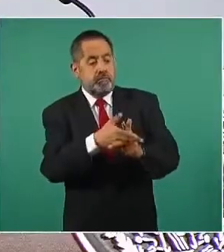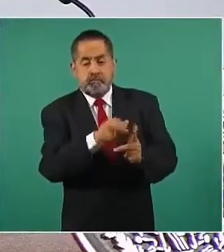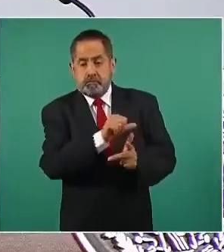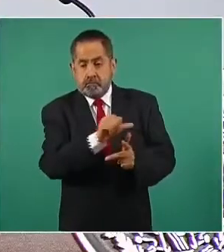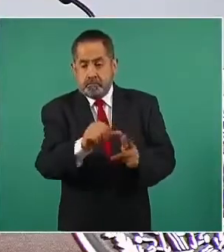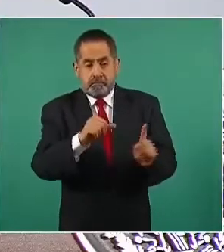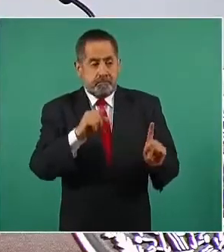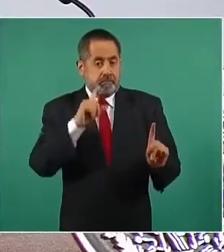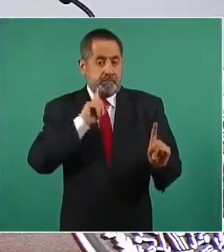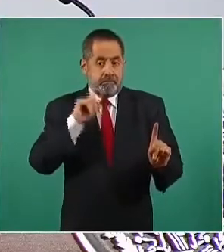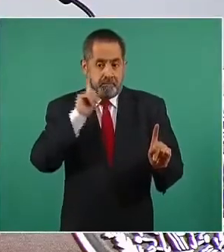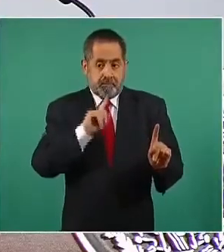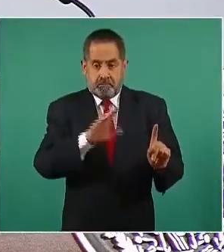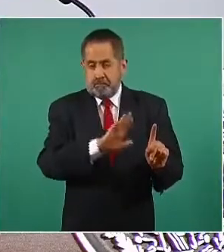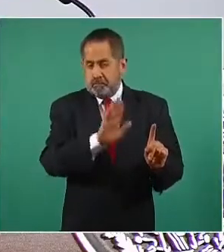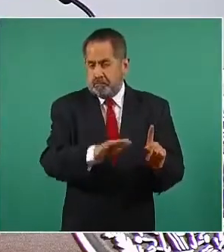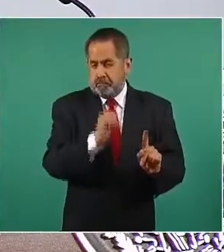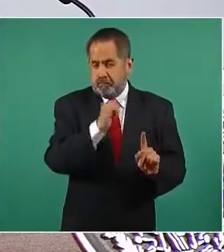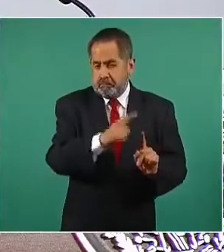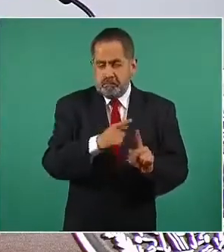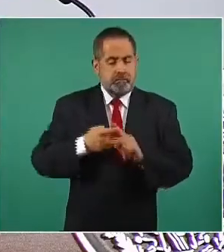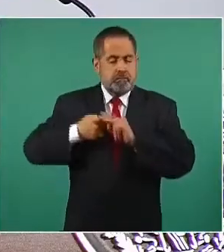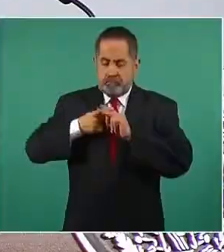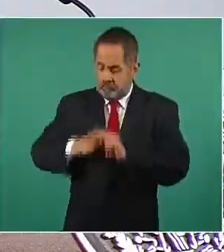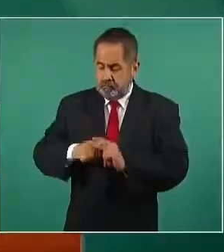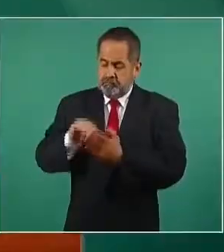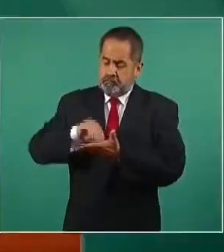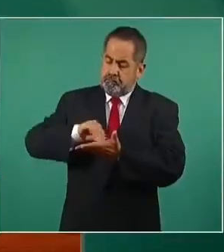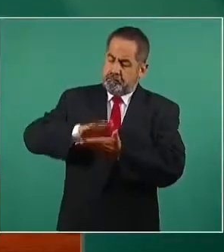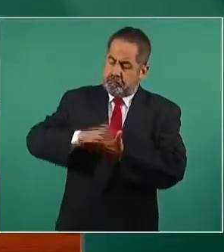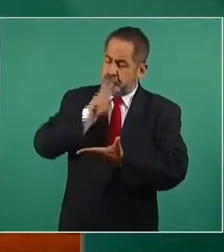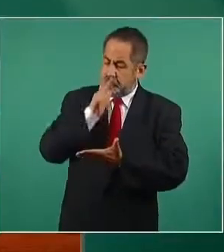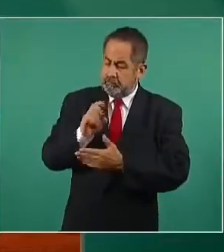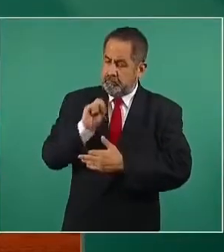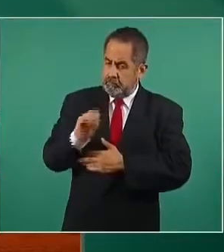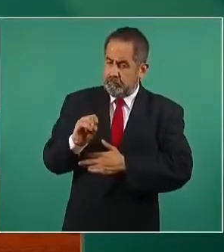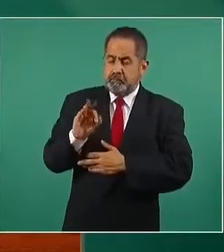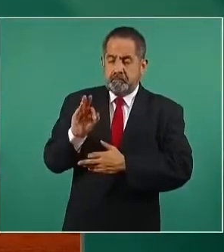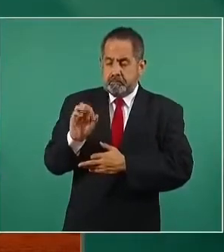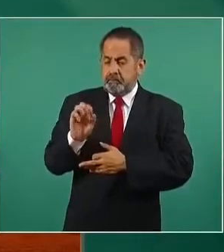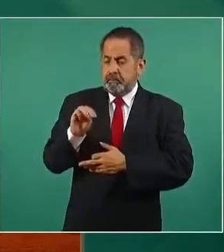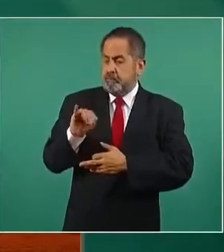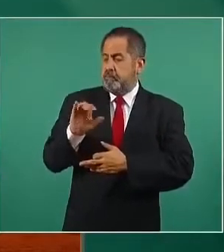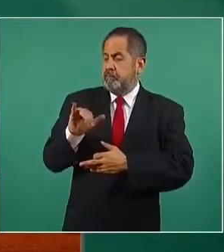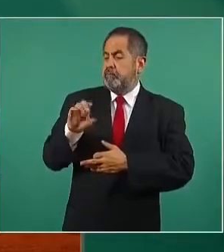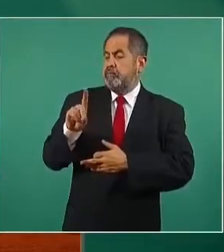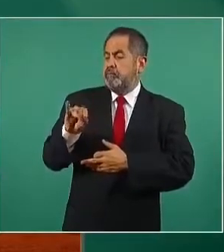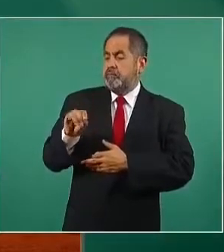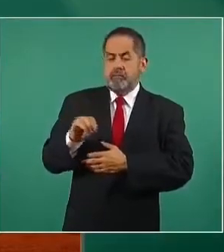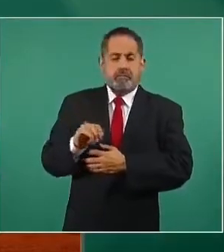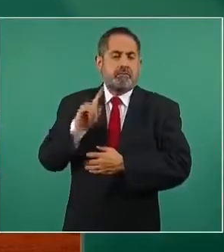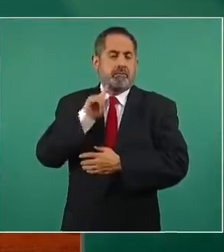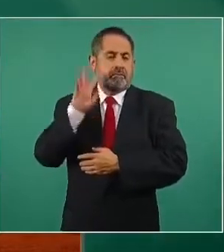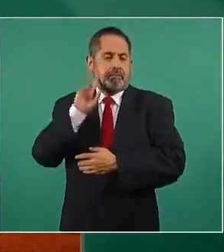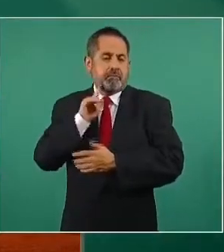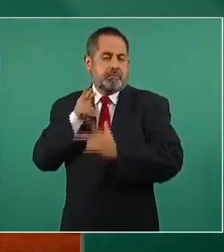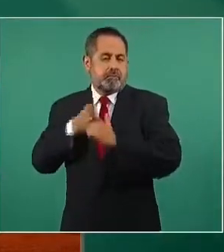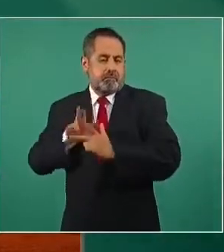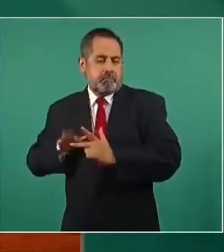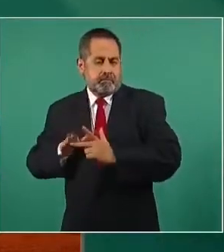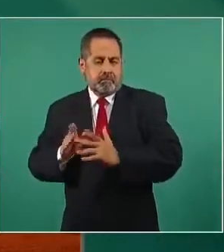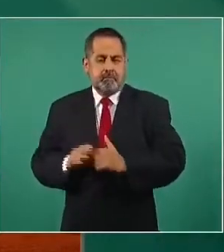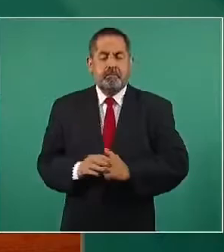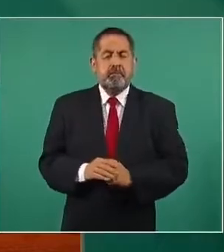cuya víctima es mujer, se inicia como feminicidio. En la gráfica siguiente,